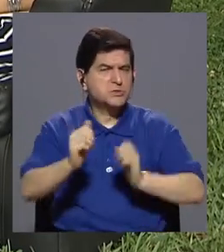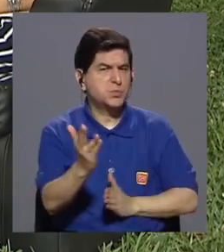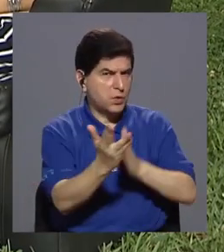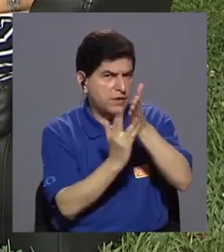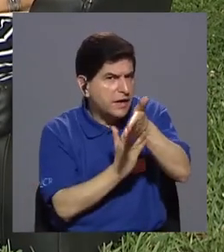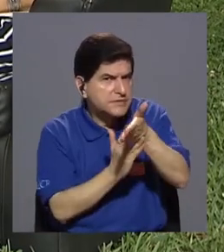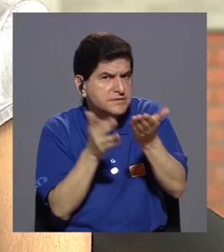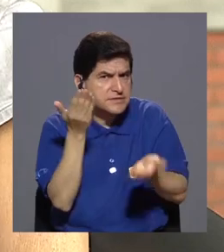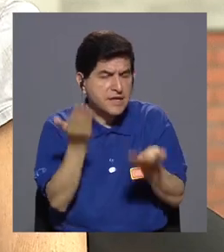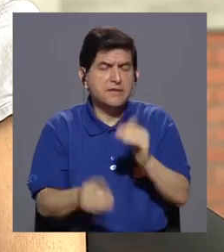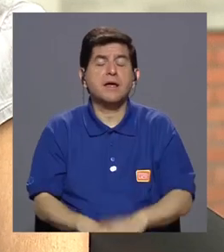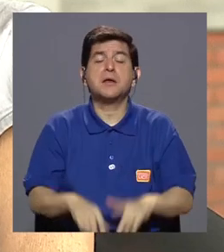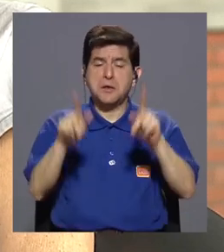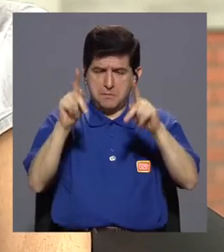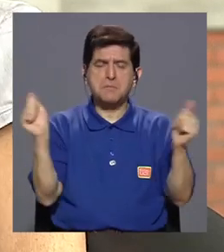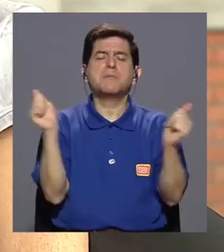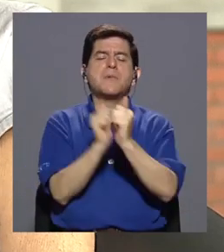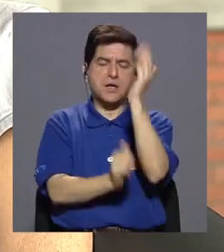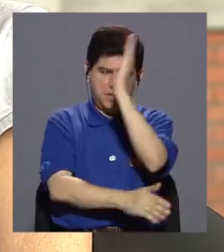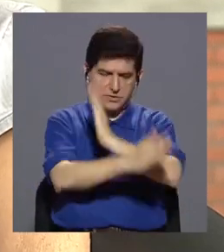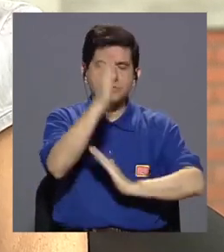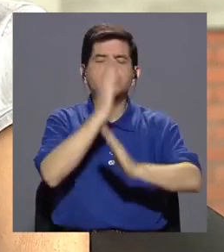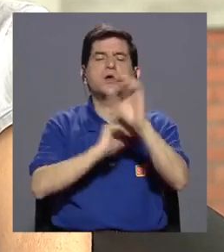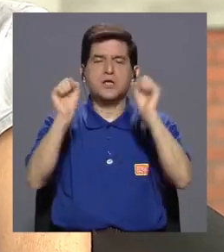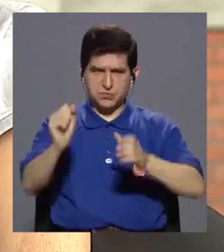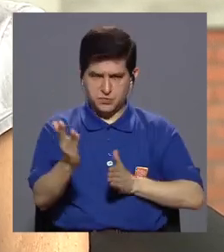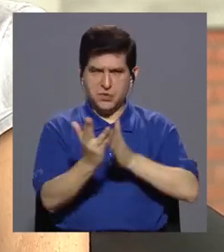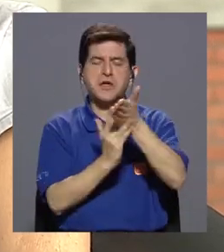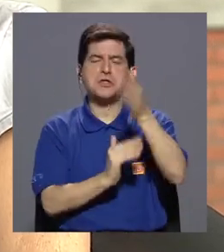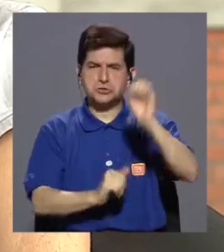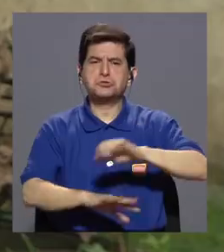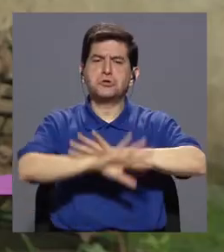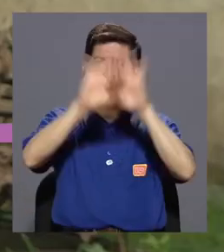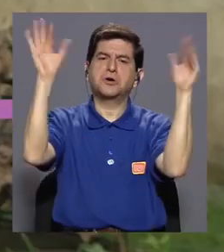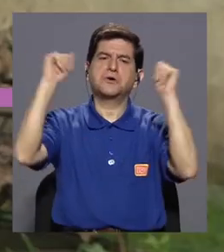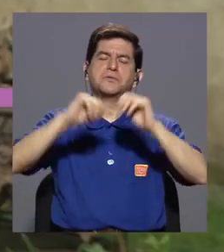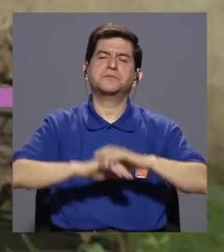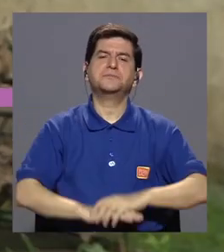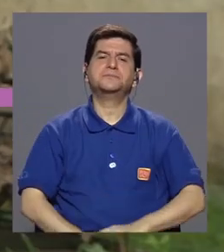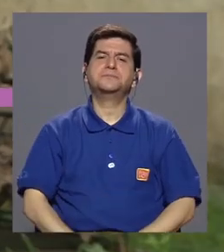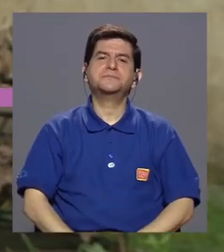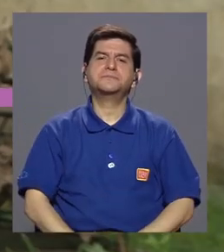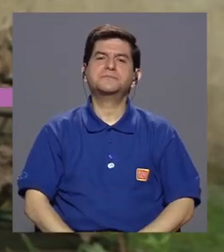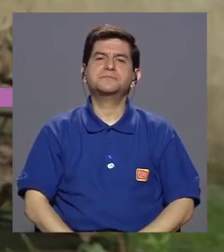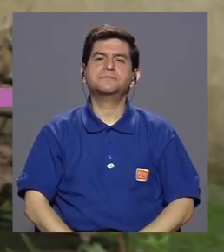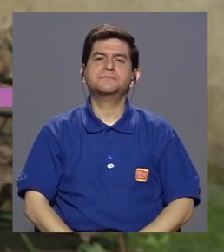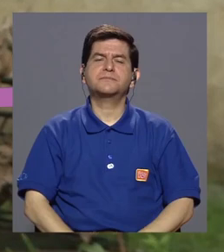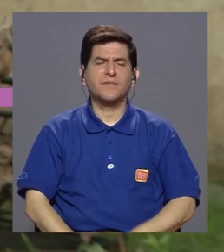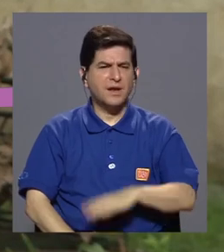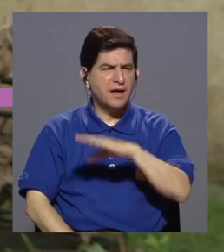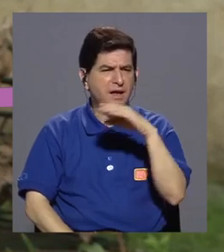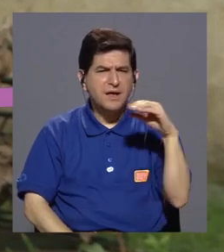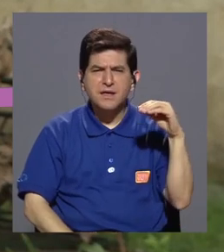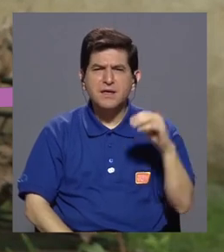accesar, digamos... Personas con discapacidad pueden accesar, claro. ¿Y qué elementos,